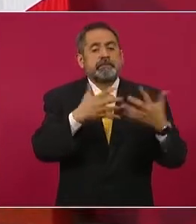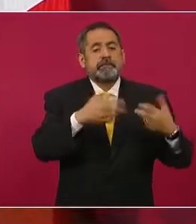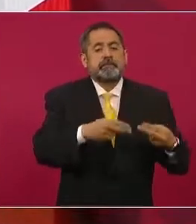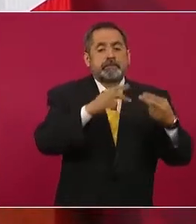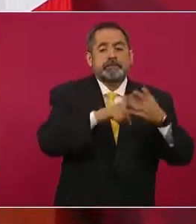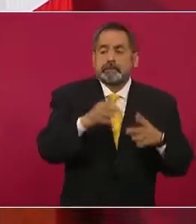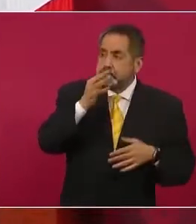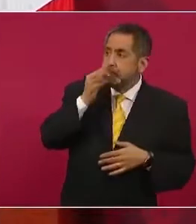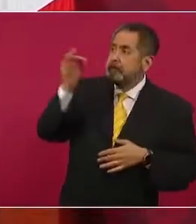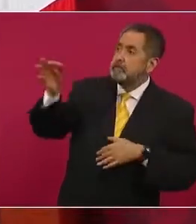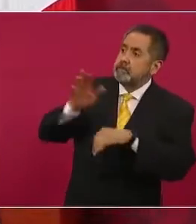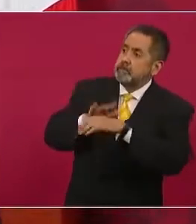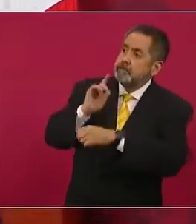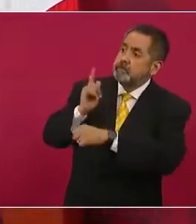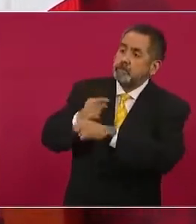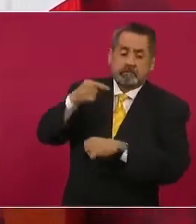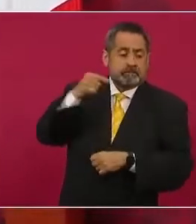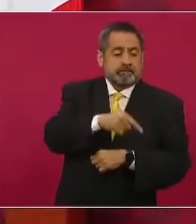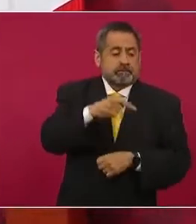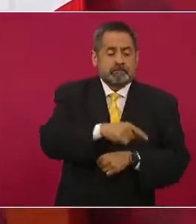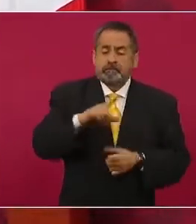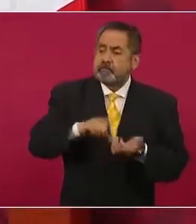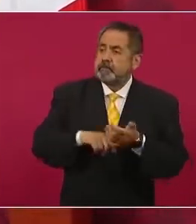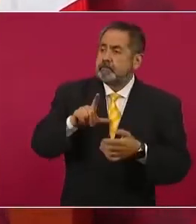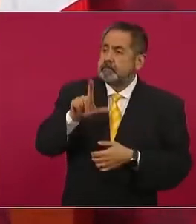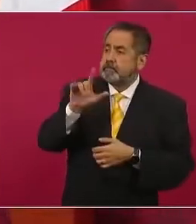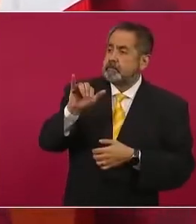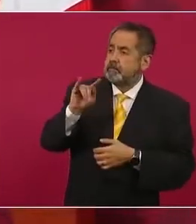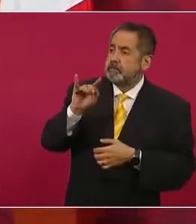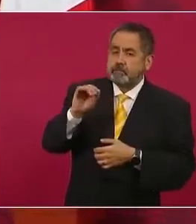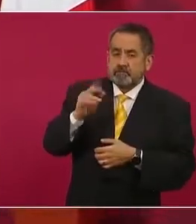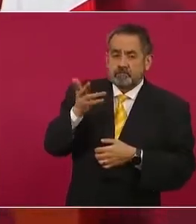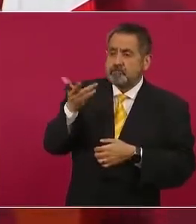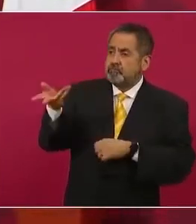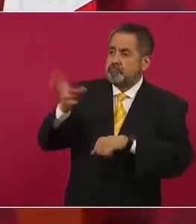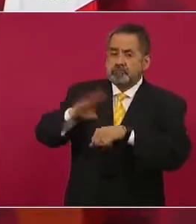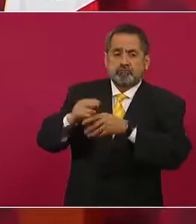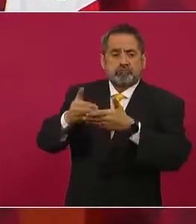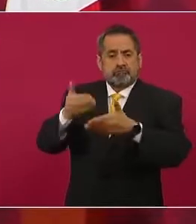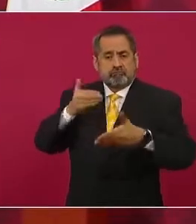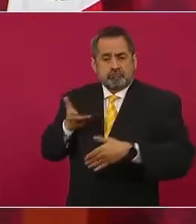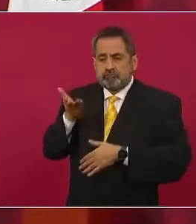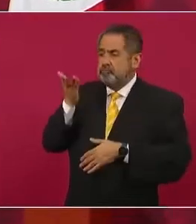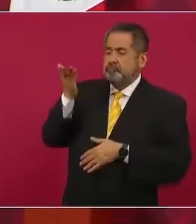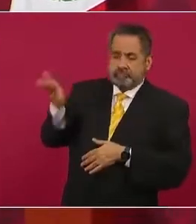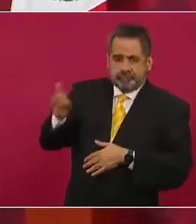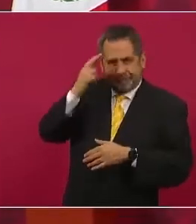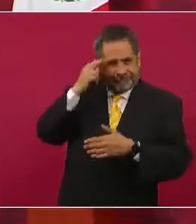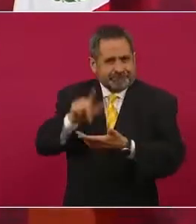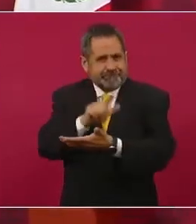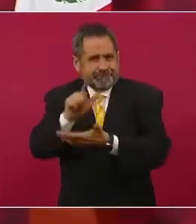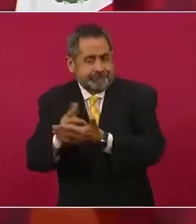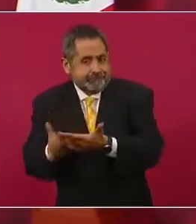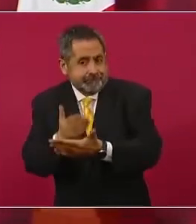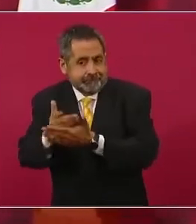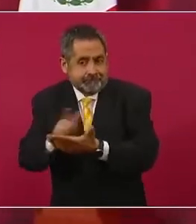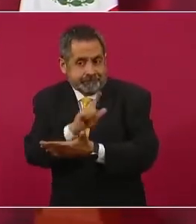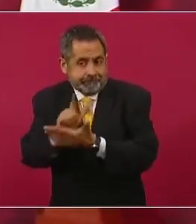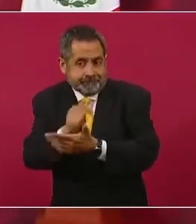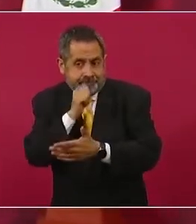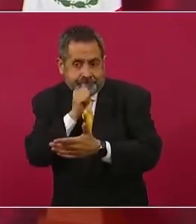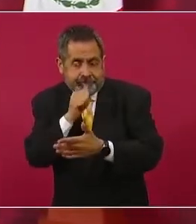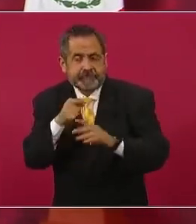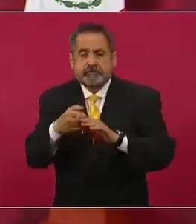informó que había encontrado un yacimiento de litio y solicitó con anterioridad a la presentación de la iniciativa de